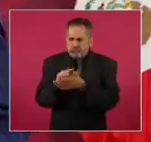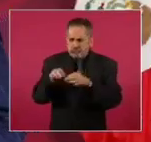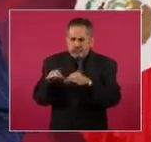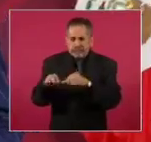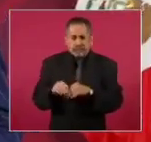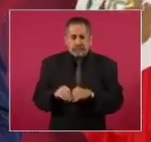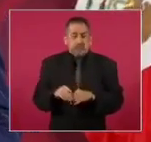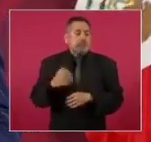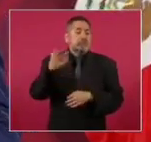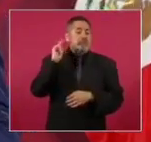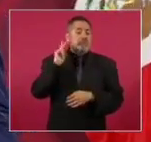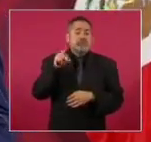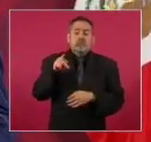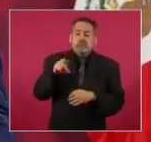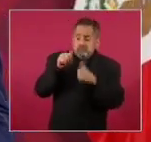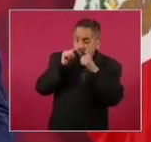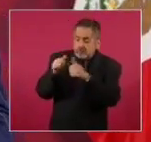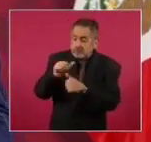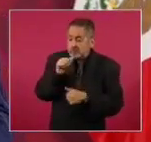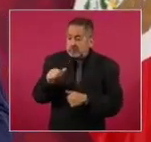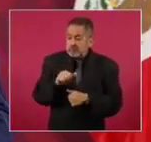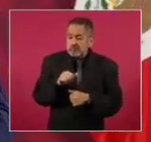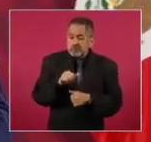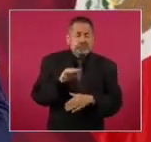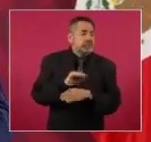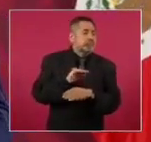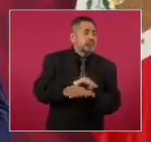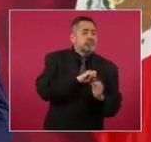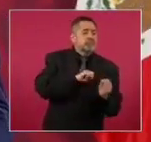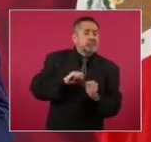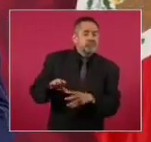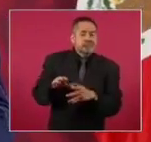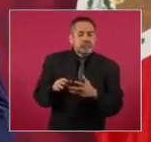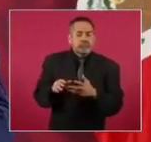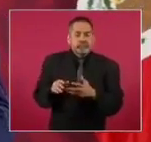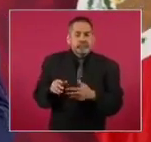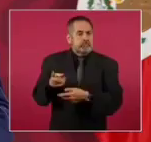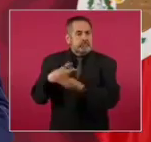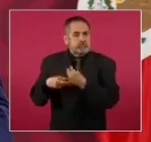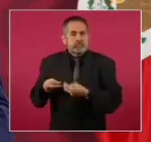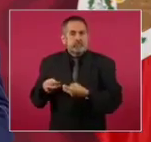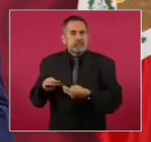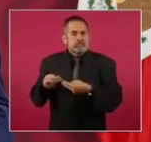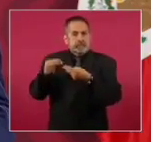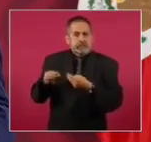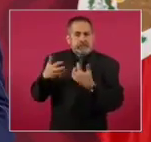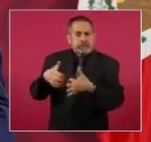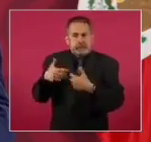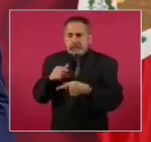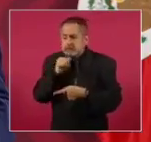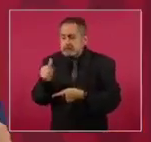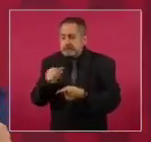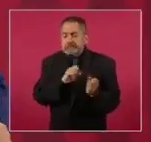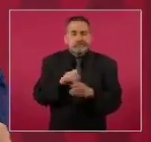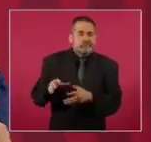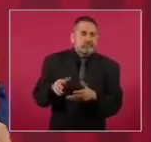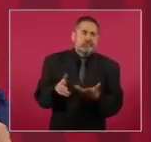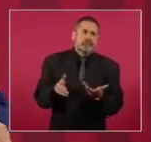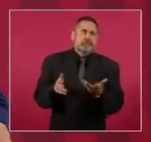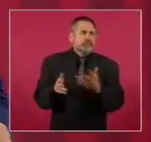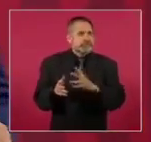abandonó la actividad productiva y ahora estamos